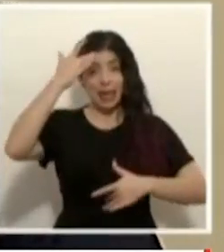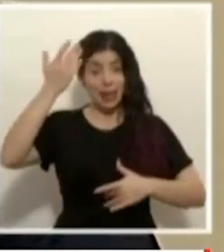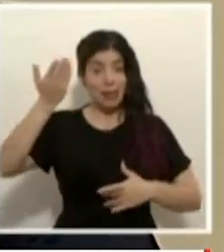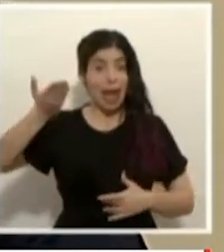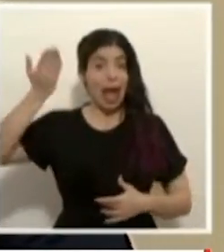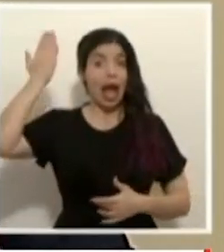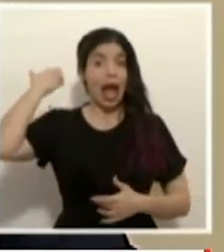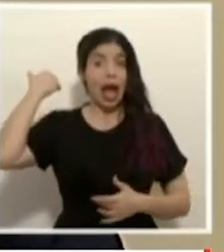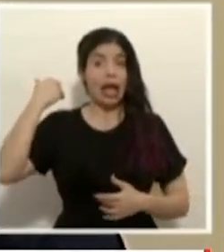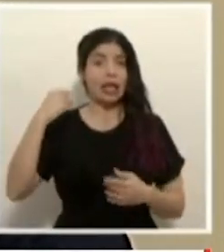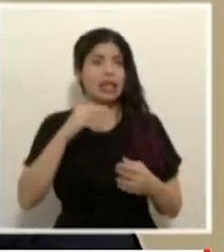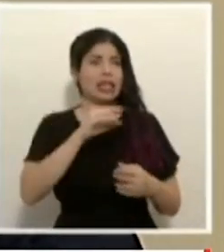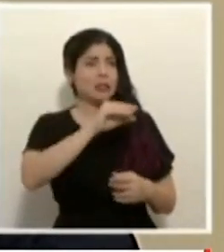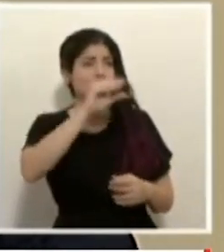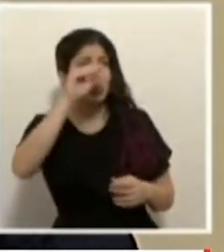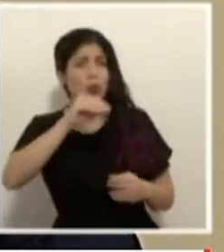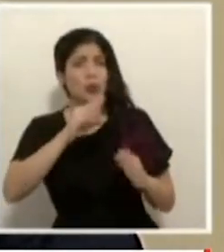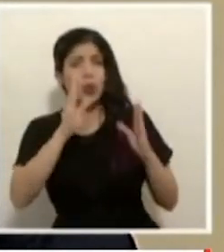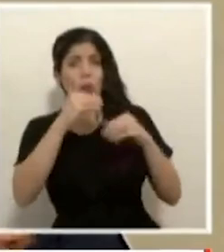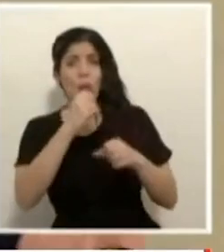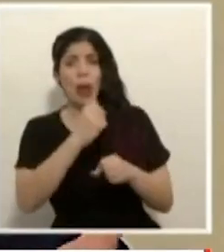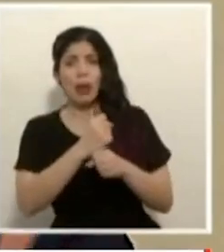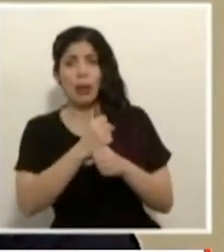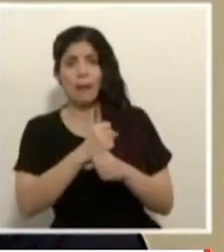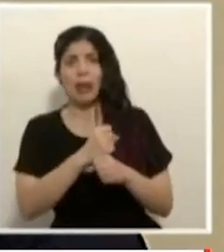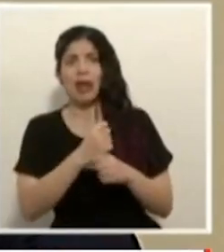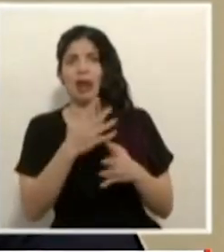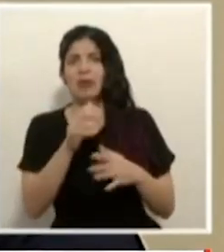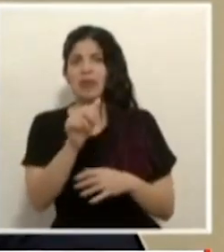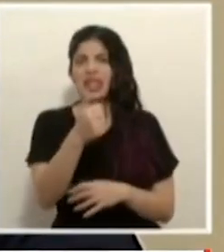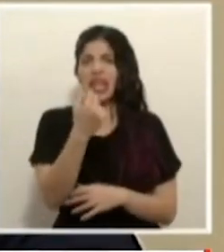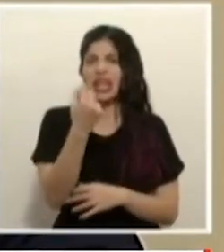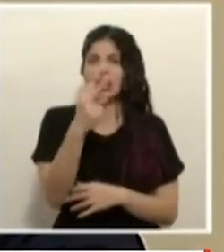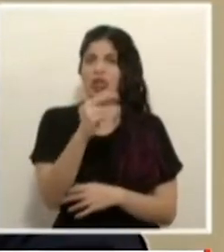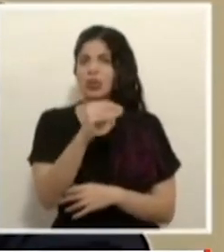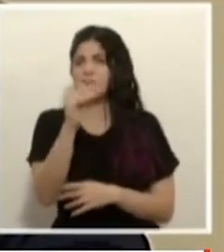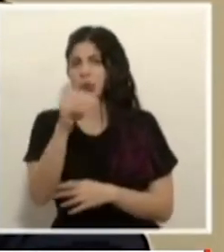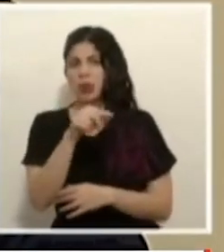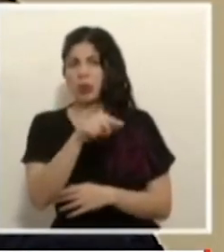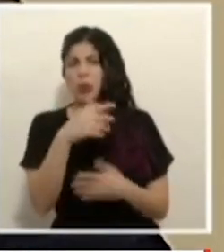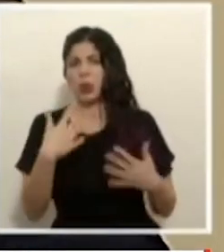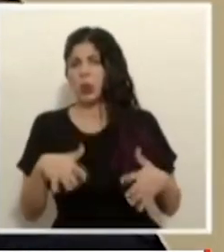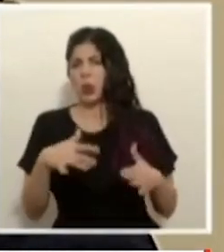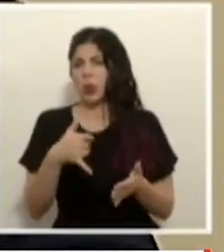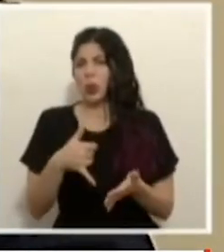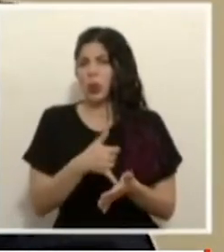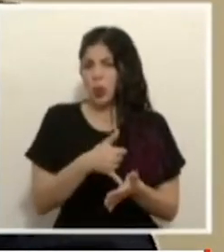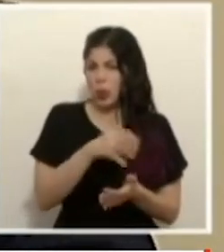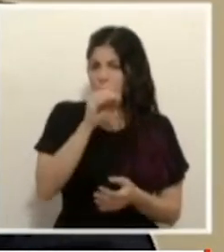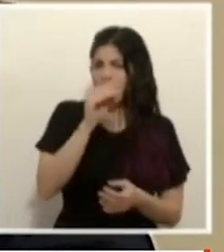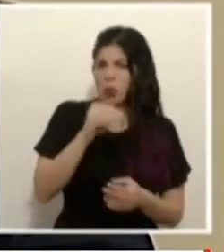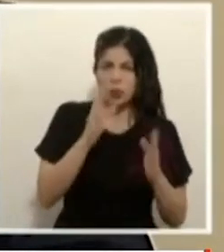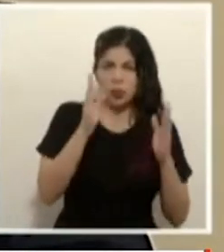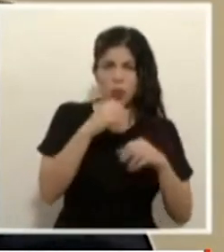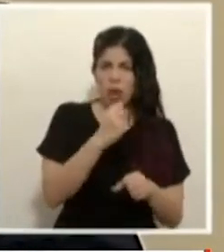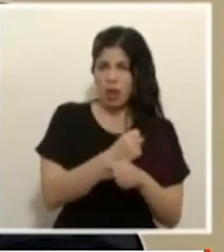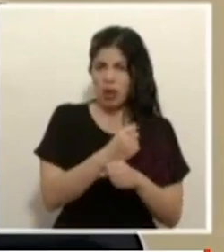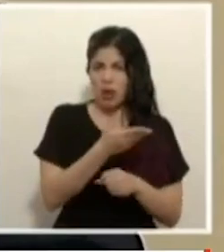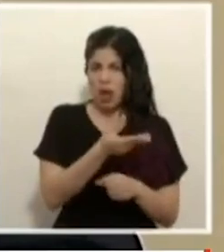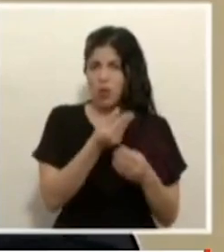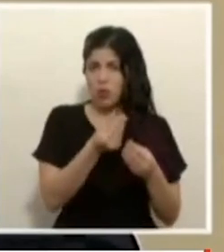desempleo crónico que supera los dos dígitos entre el 10 y el 12% mucho de ese desempleo